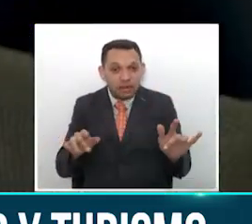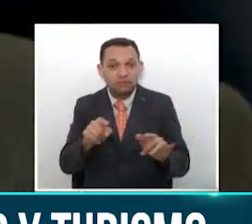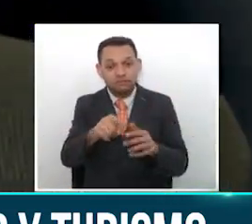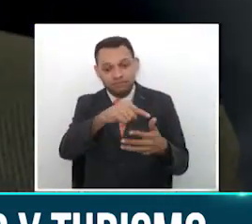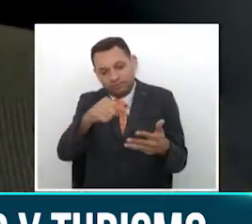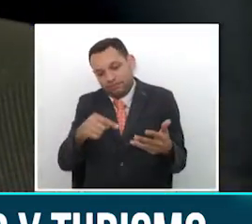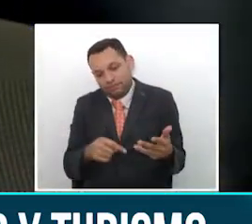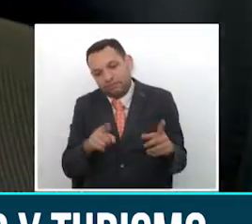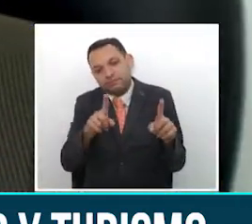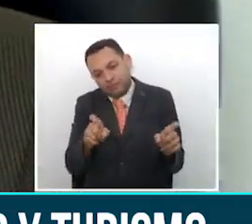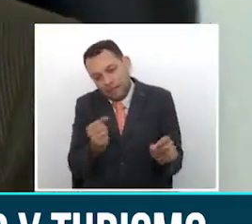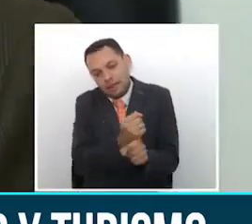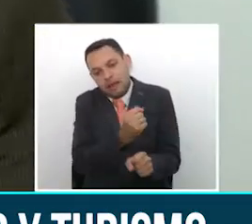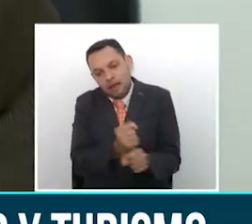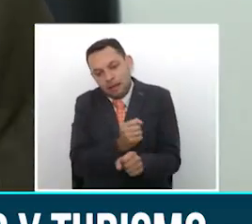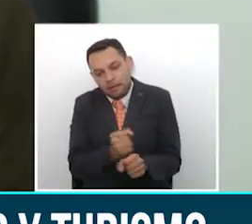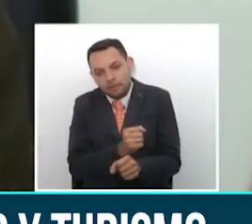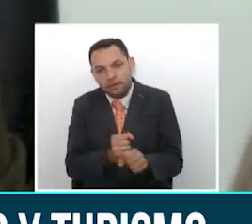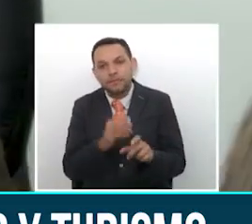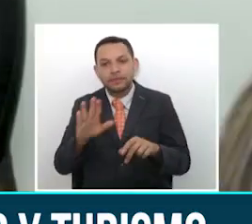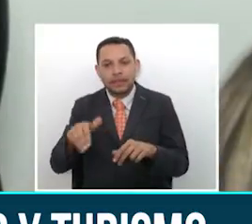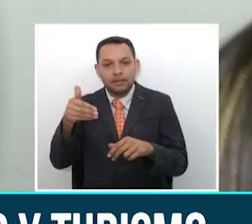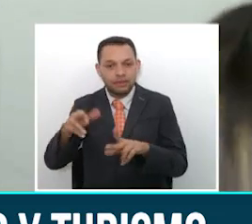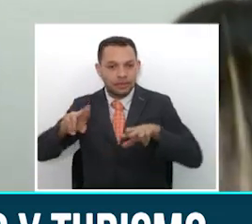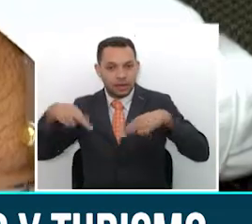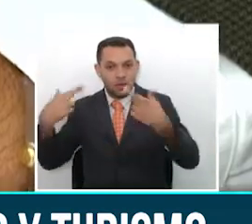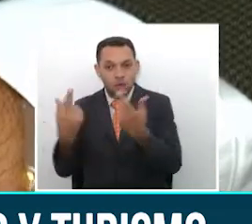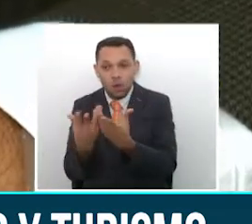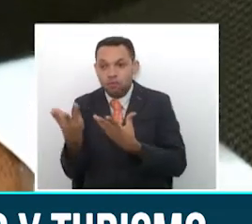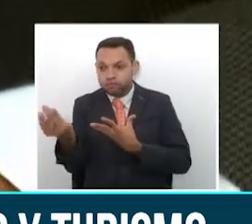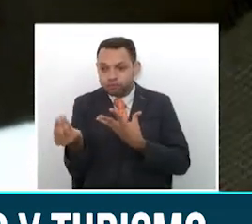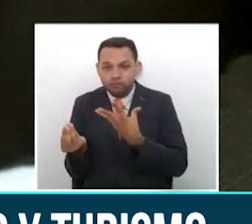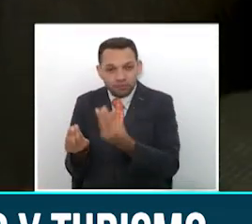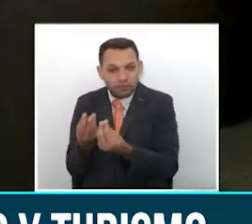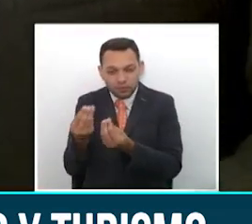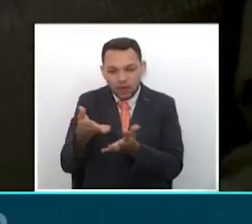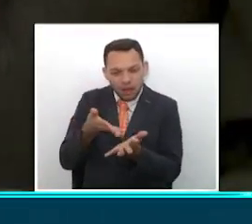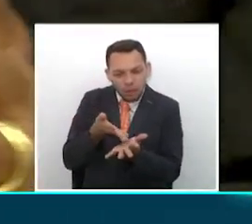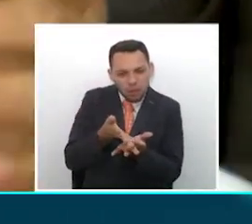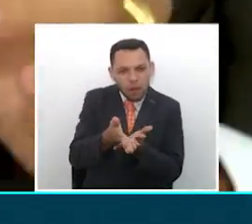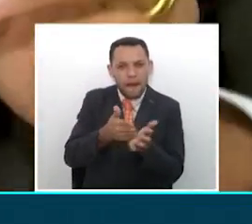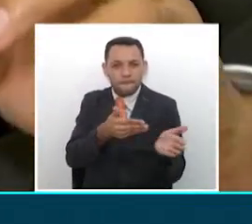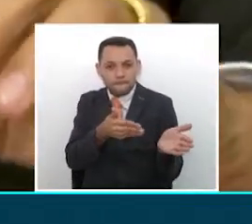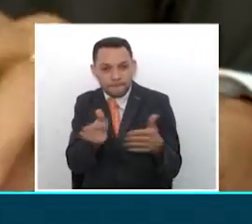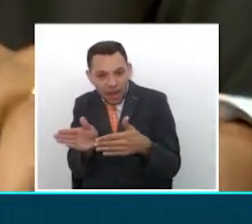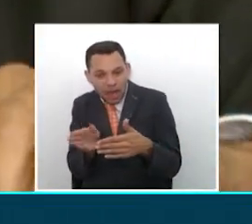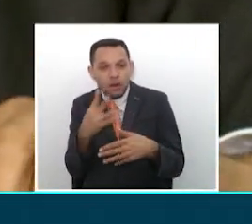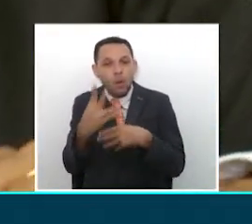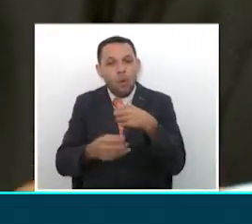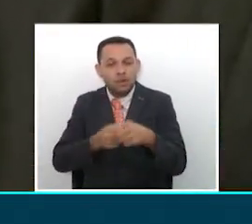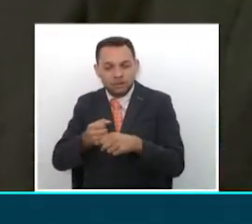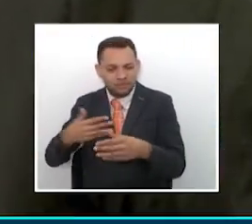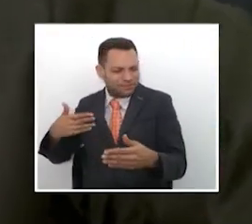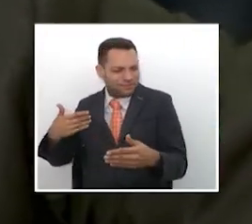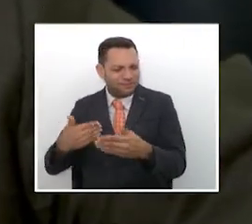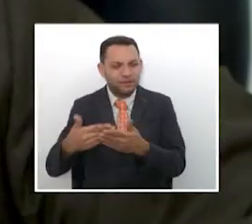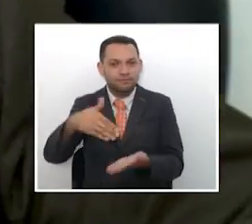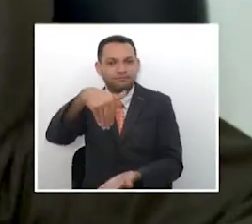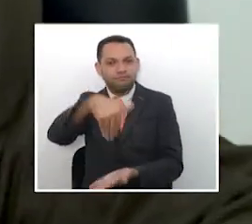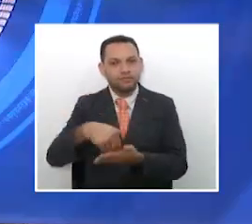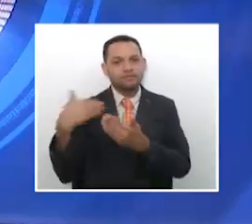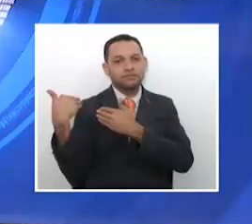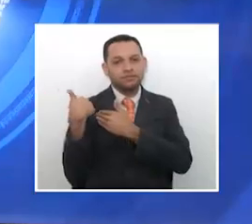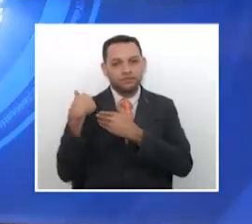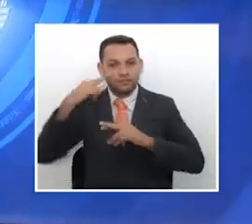Agudelo Ramírez realizará encuentros con diferentes sectores y gremios para trazar la hoja de ruta de su gestión durante estos próximos años al frente de la RAP.